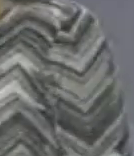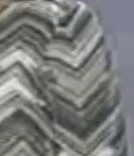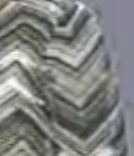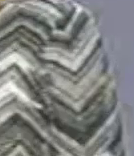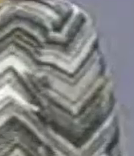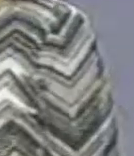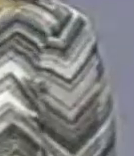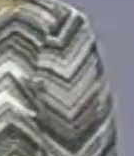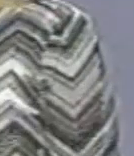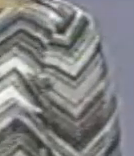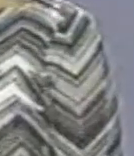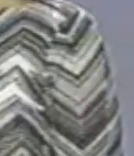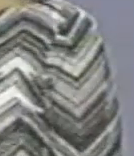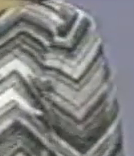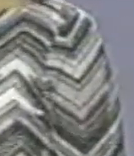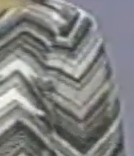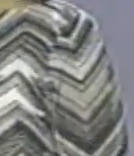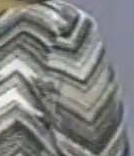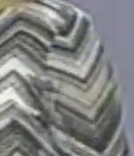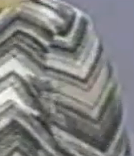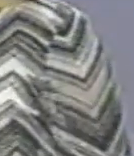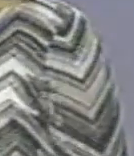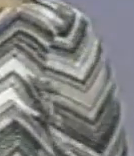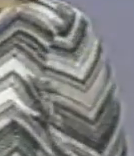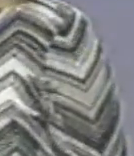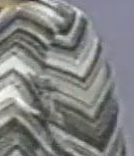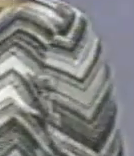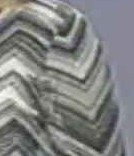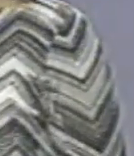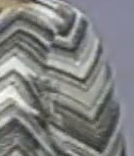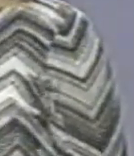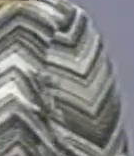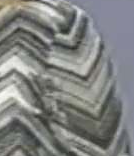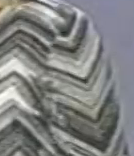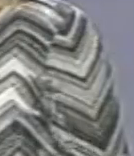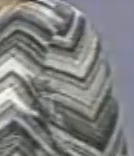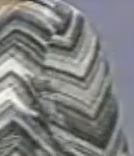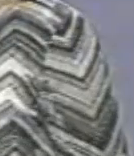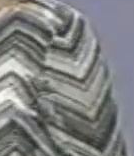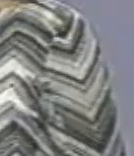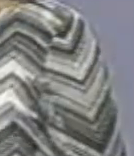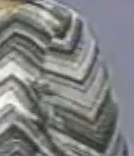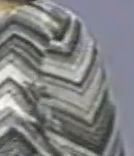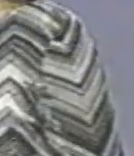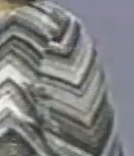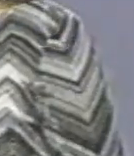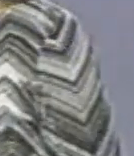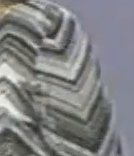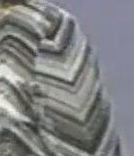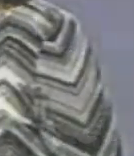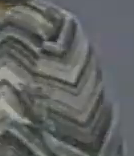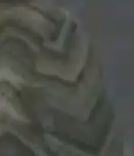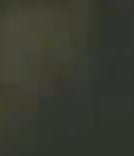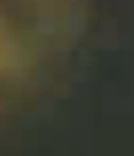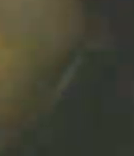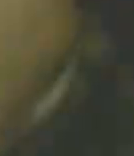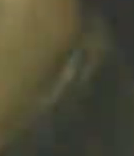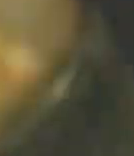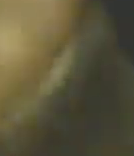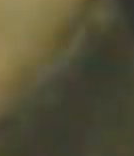Como dijimos, accesibilidad no es sólo sobre acceso físico, también es sobre acceso a la comunicación.